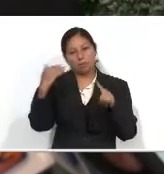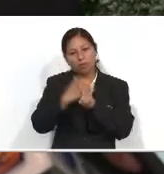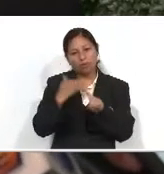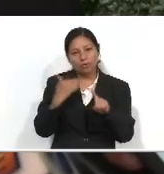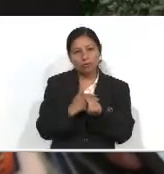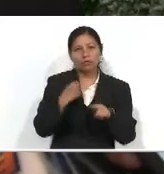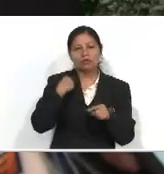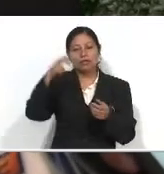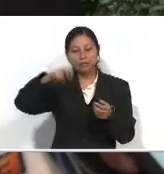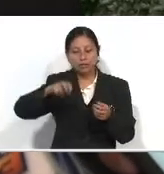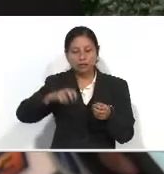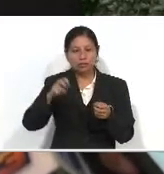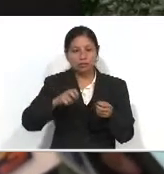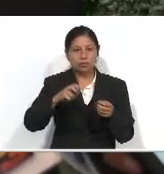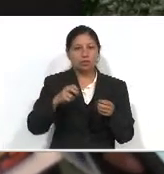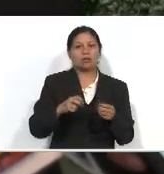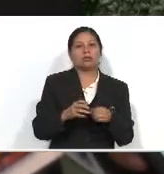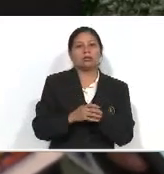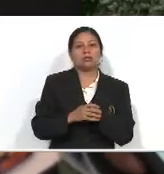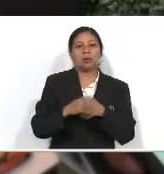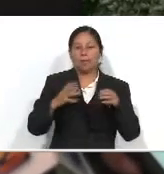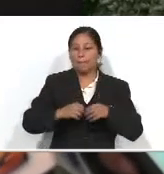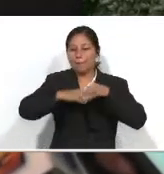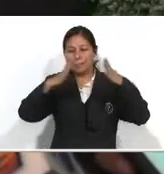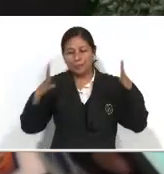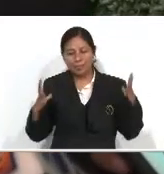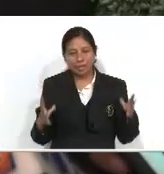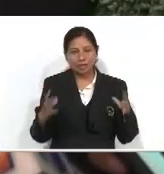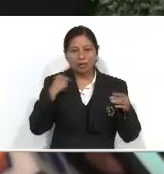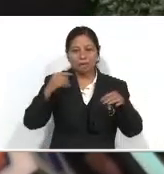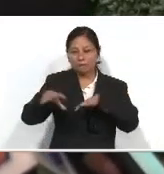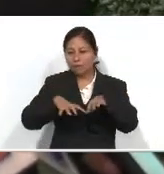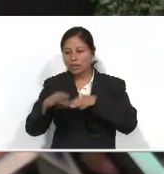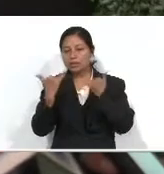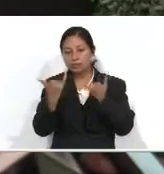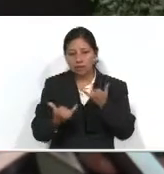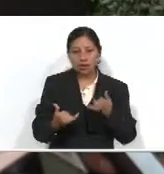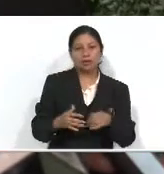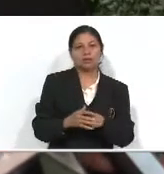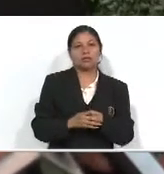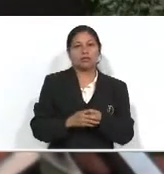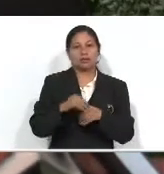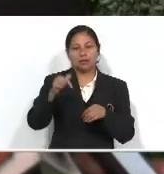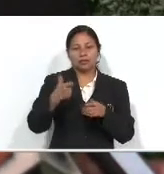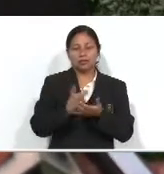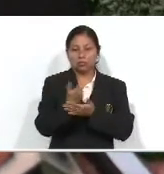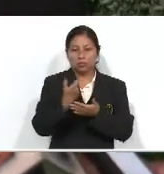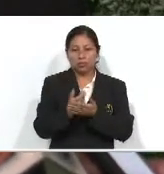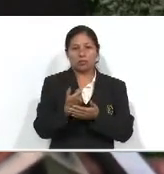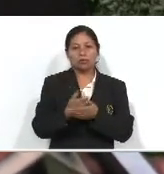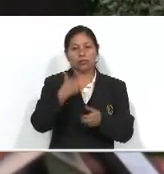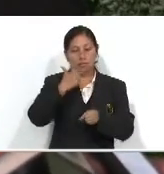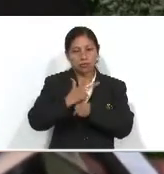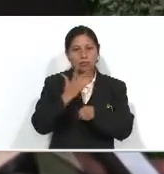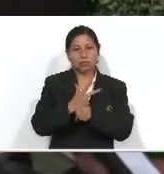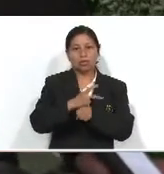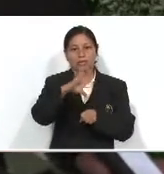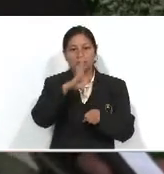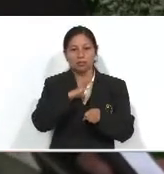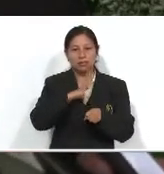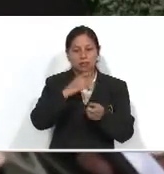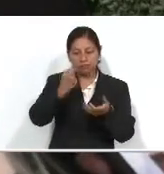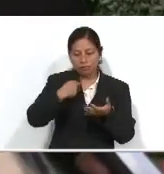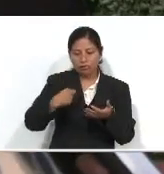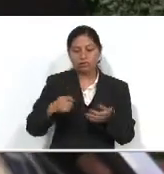lo que necesitamos precisamente es que haya mayor movilidad y esto es parte de la reactivación económica en donde Guatemala tiene que dar pasos